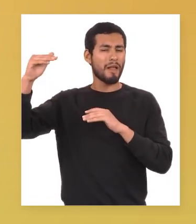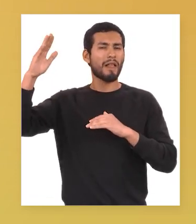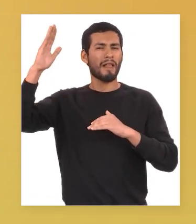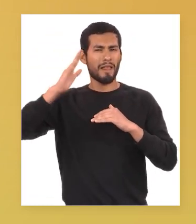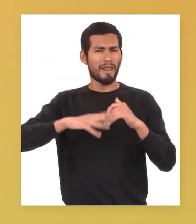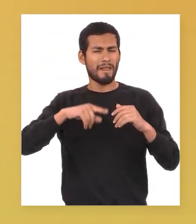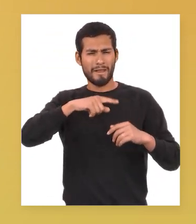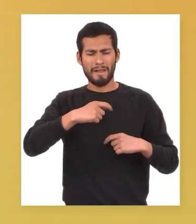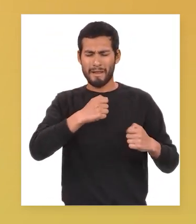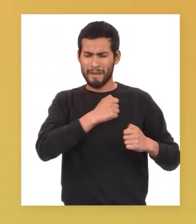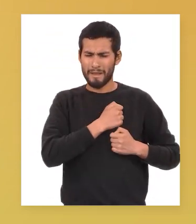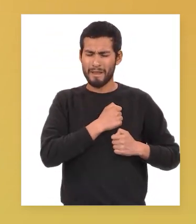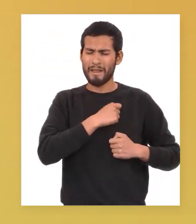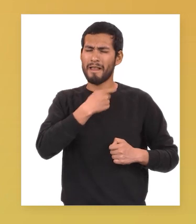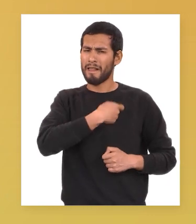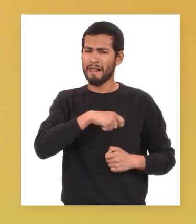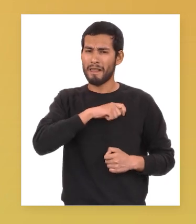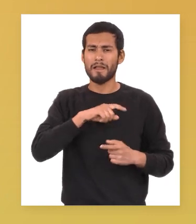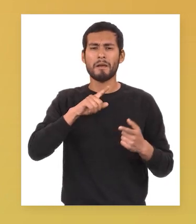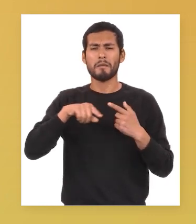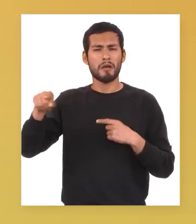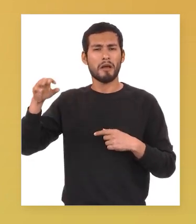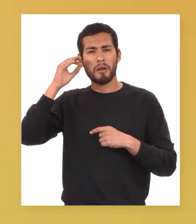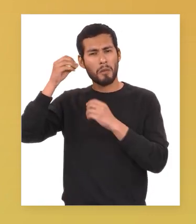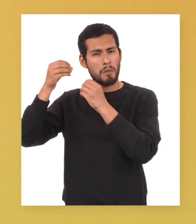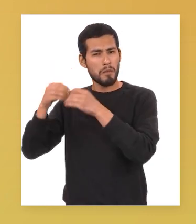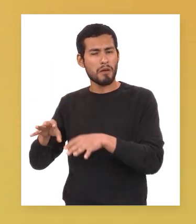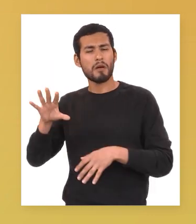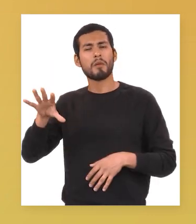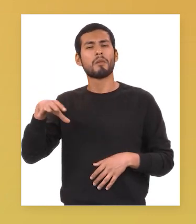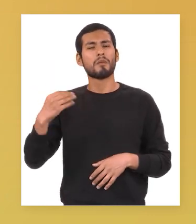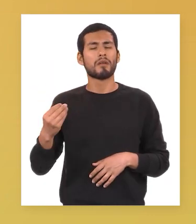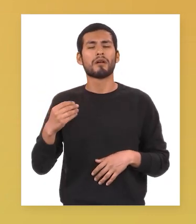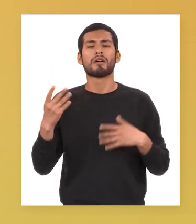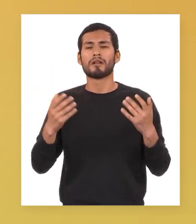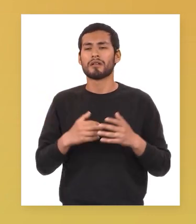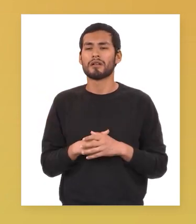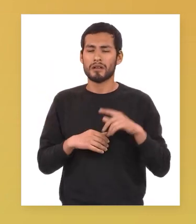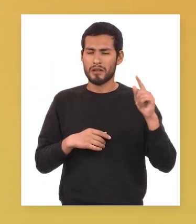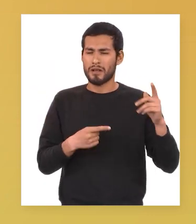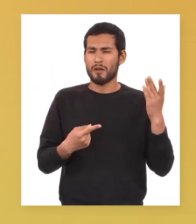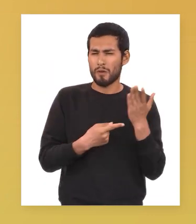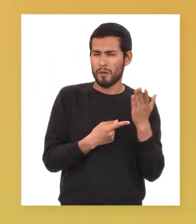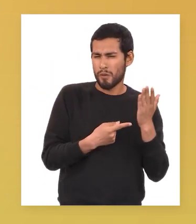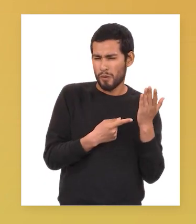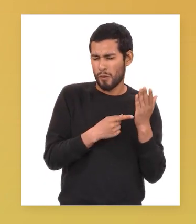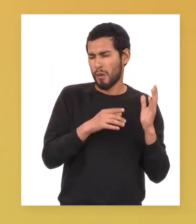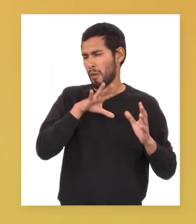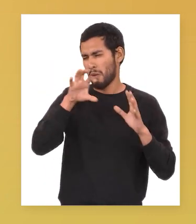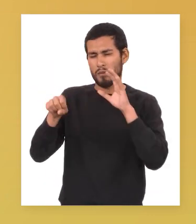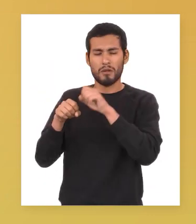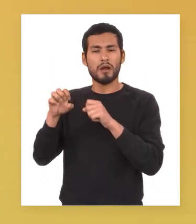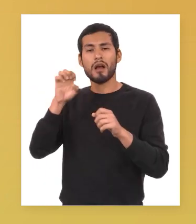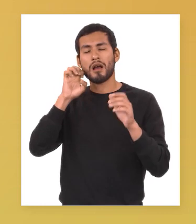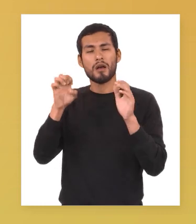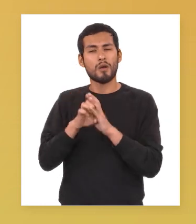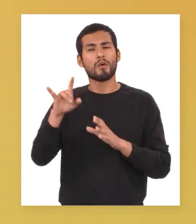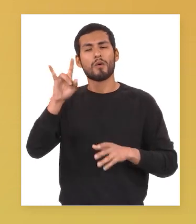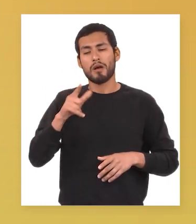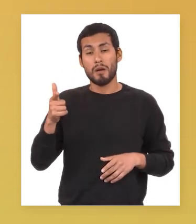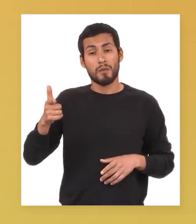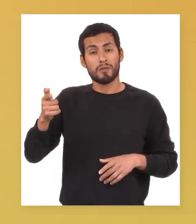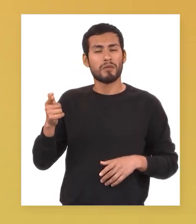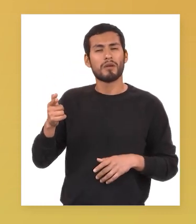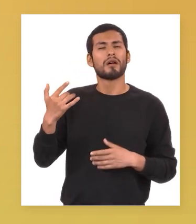superior al ejército español fueron derrotados debido a su gran avance tecnológico por ejemplo el